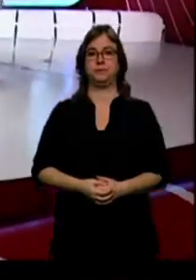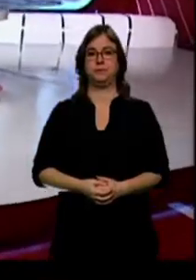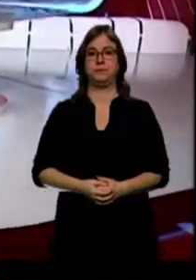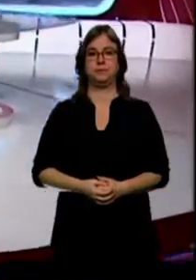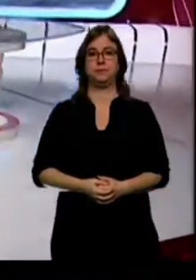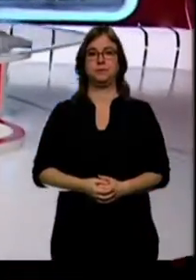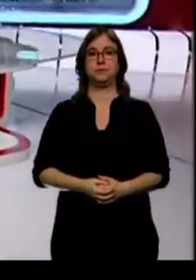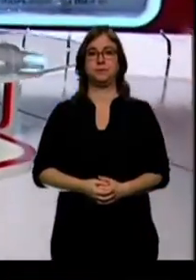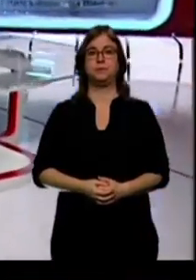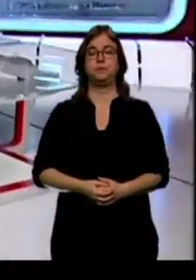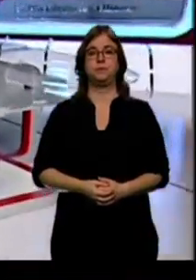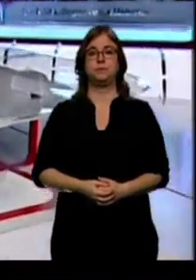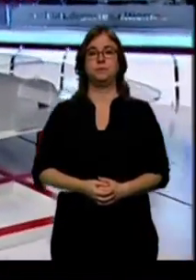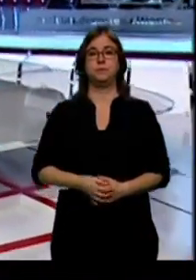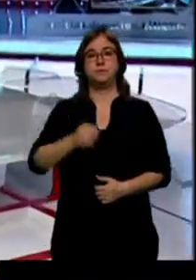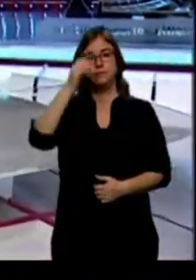grados.